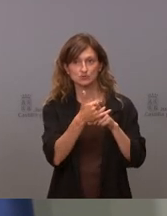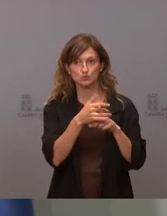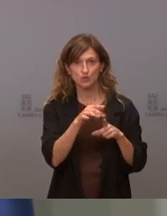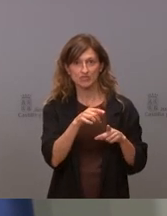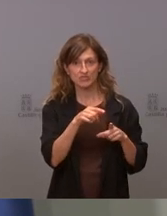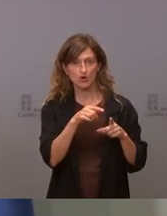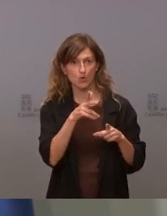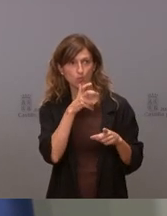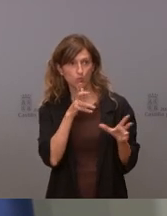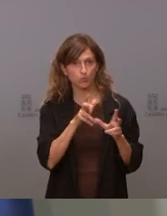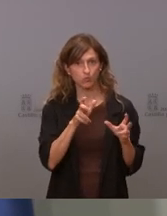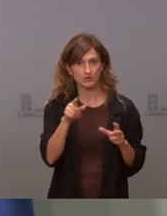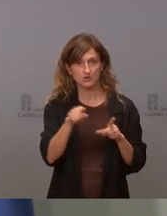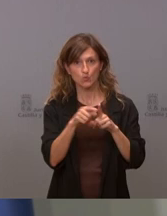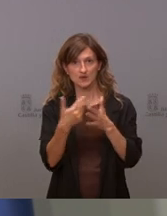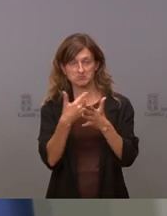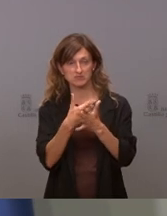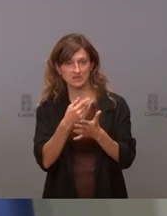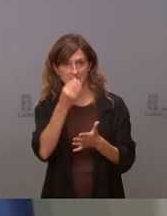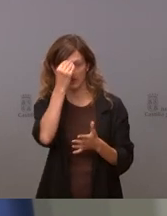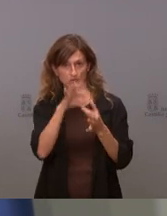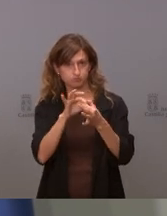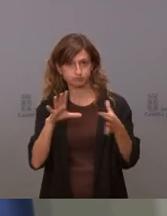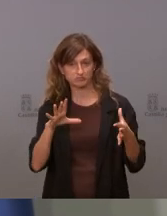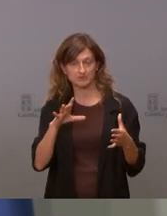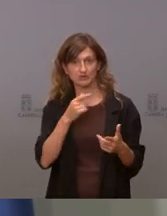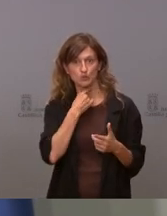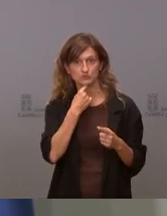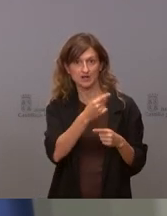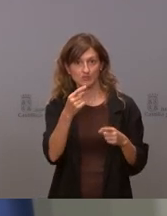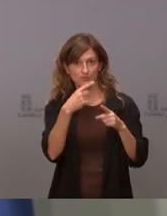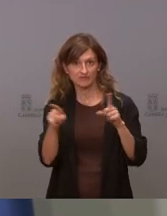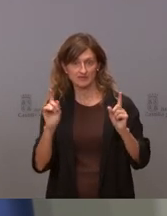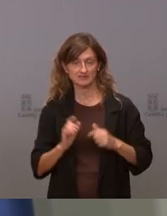tan dramática como usted la pinta pero bueno para gustos están los colores